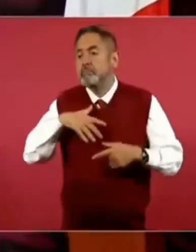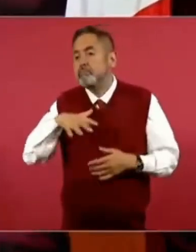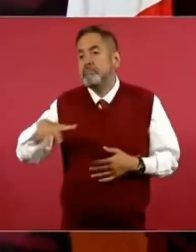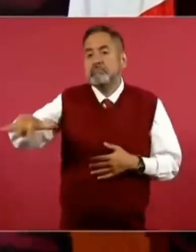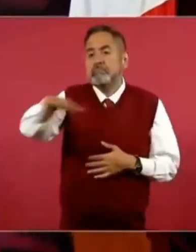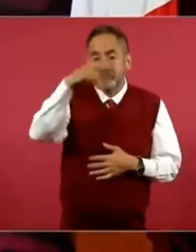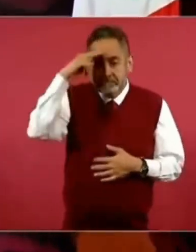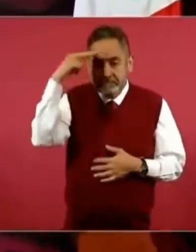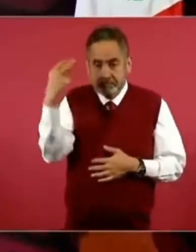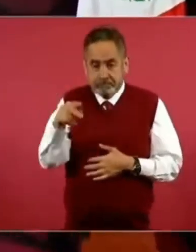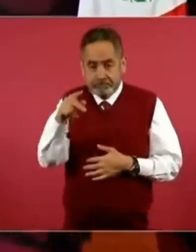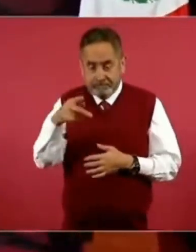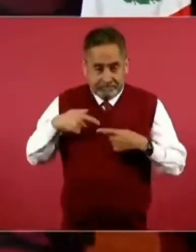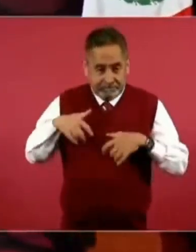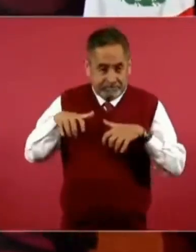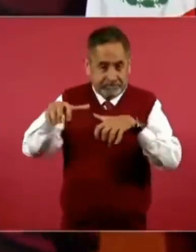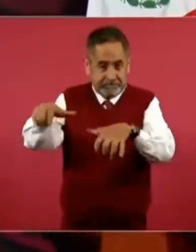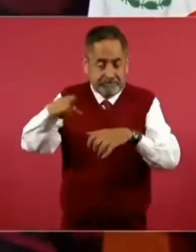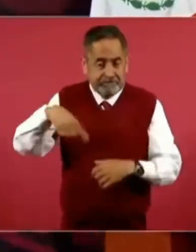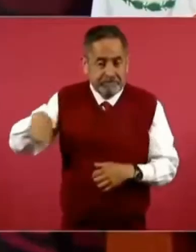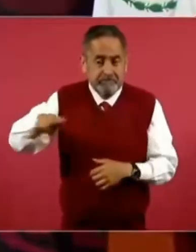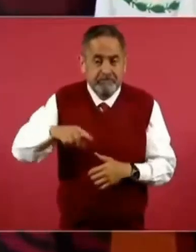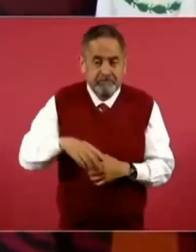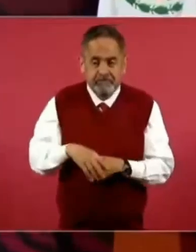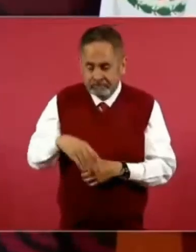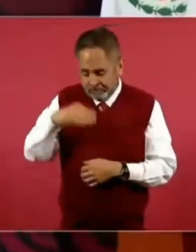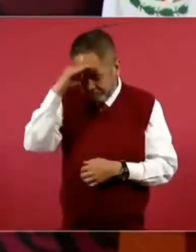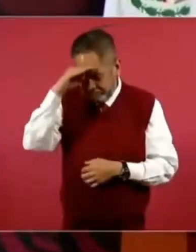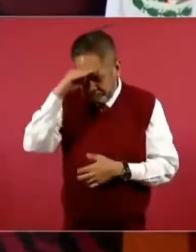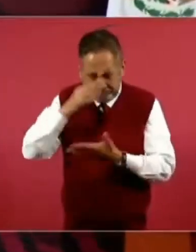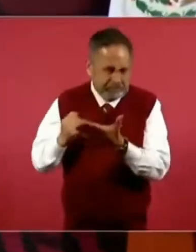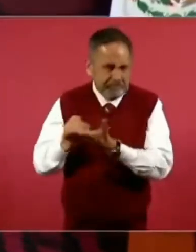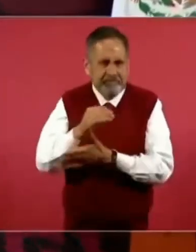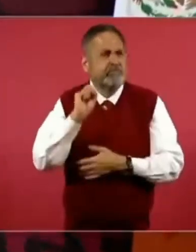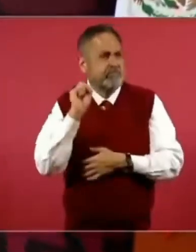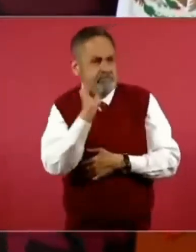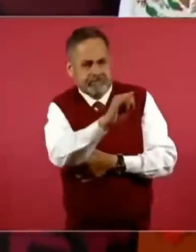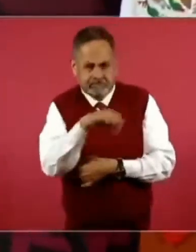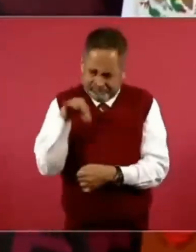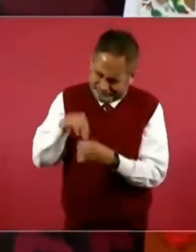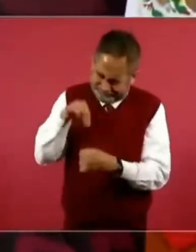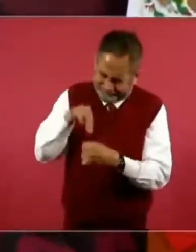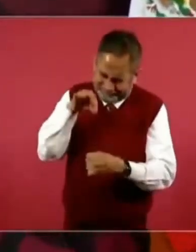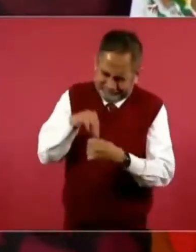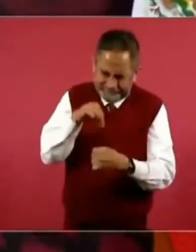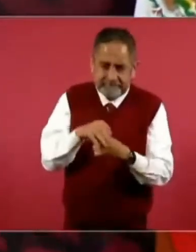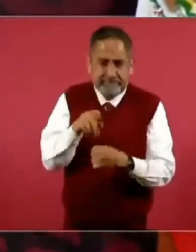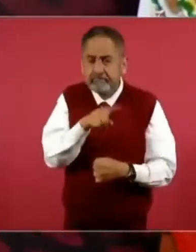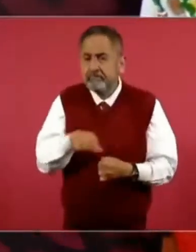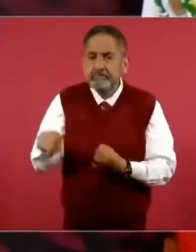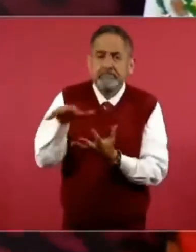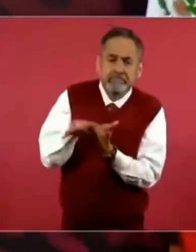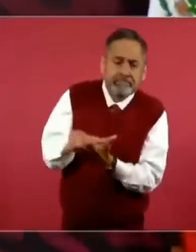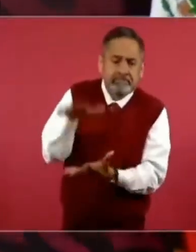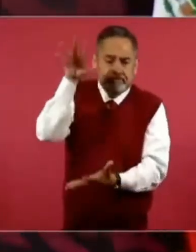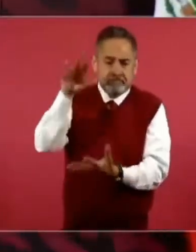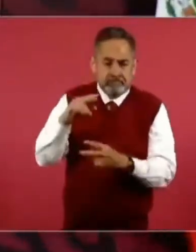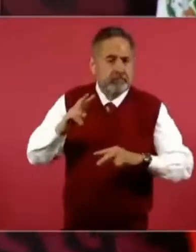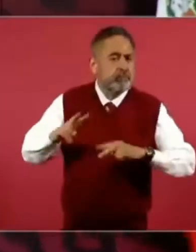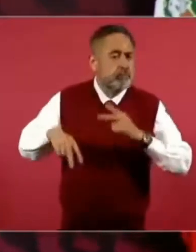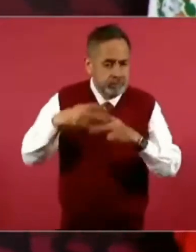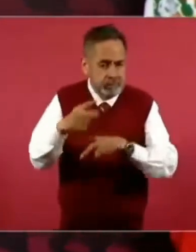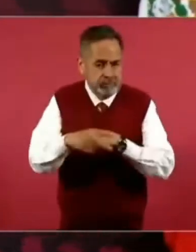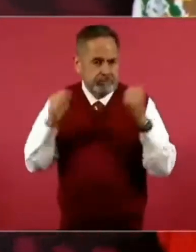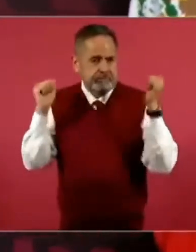decidió… la mayoría del pueblo de México que participó